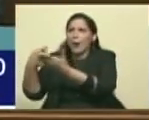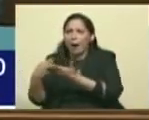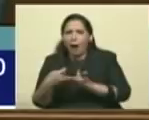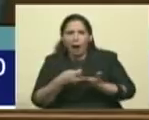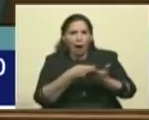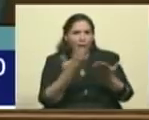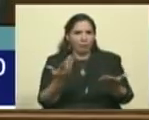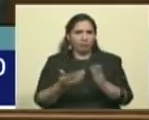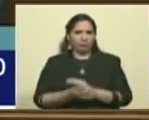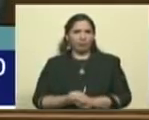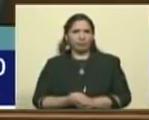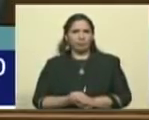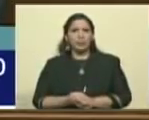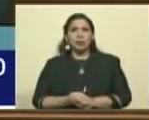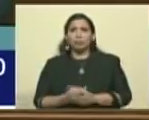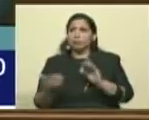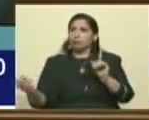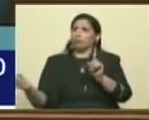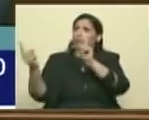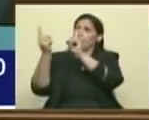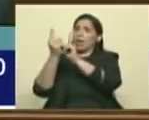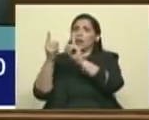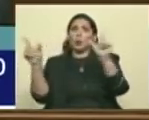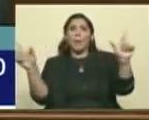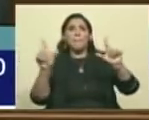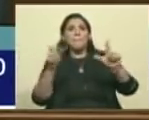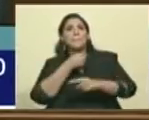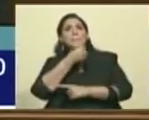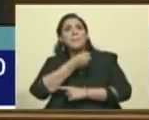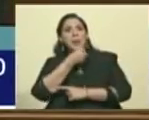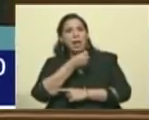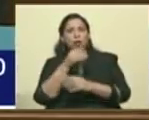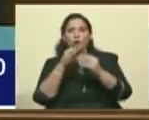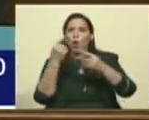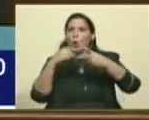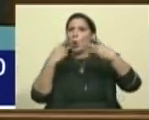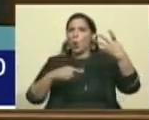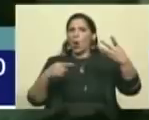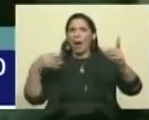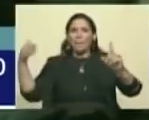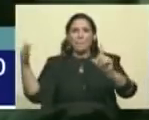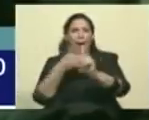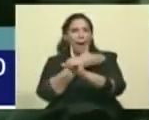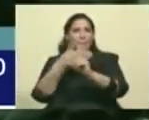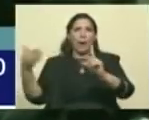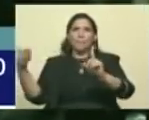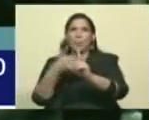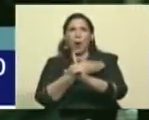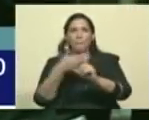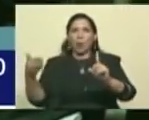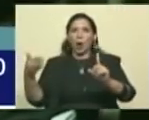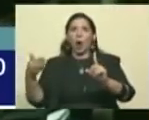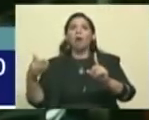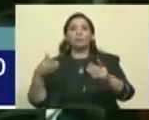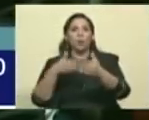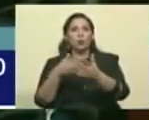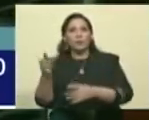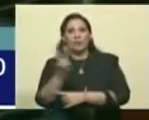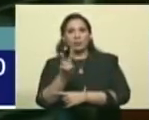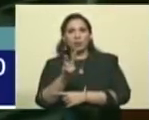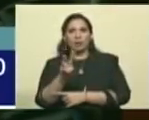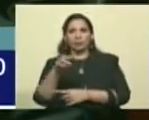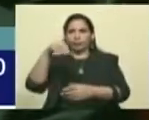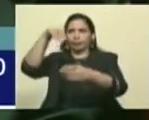Ya acceso a los medios de todo tipo, para atacar a nuestro país. Ya hablan de intervención. Es necesaria una